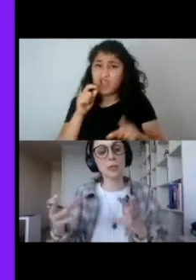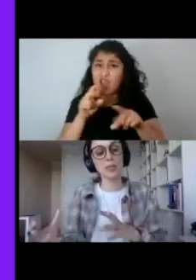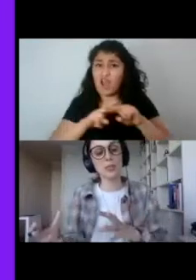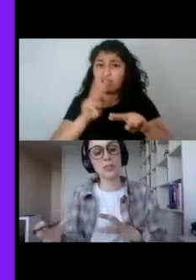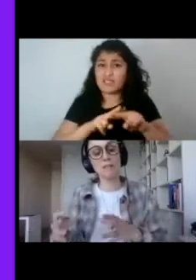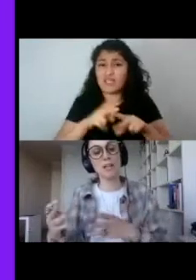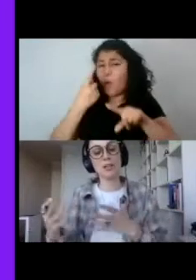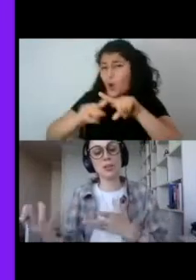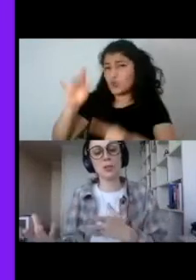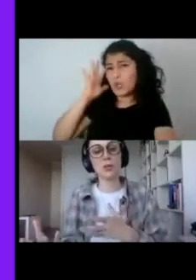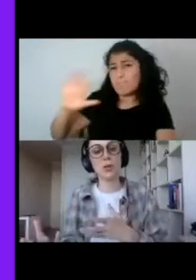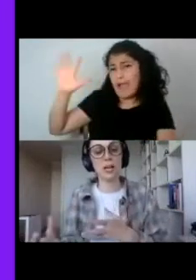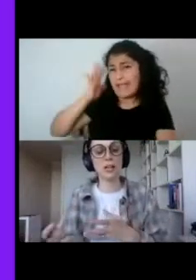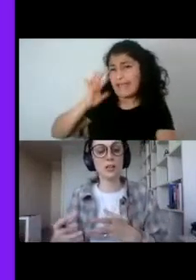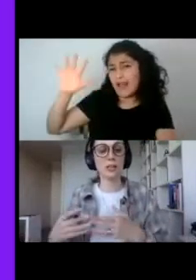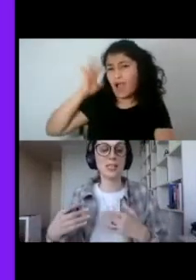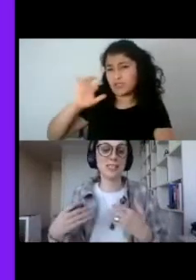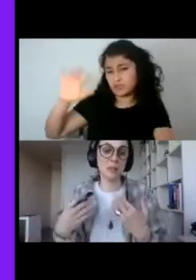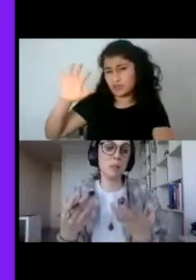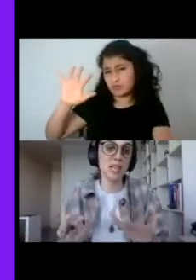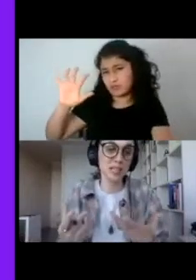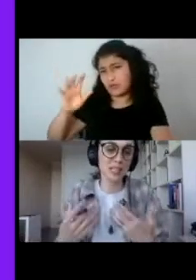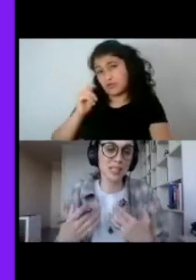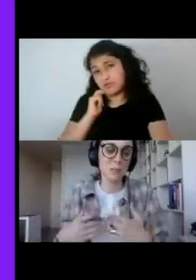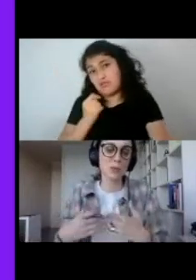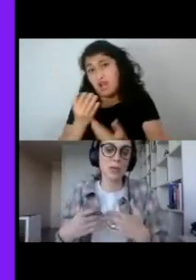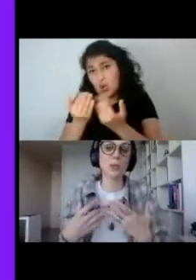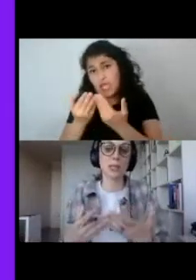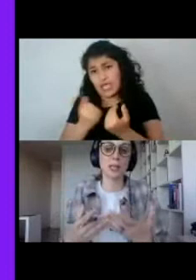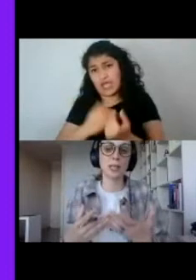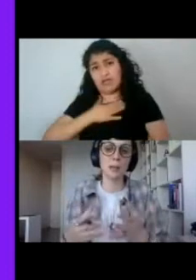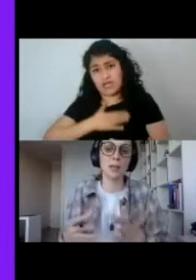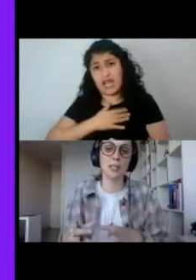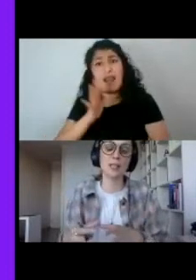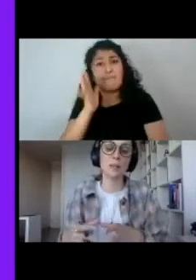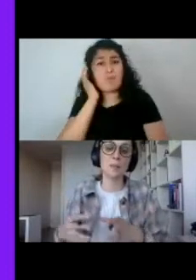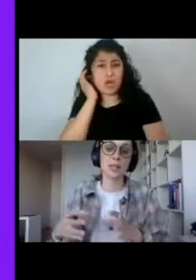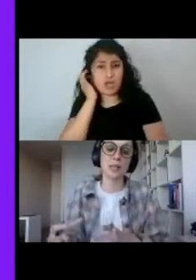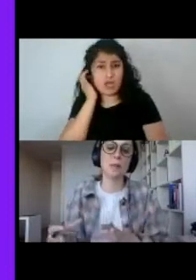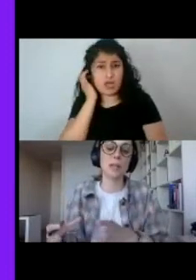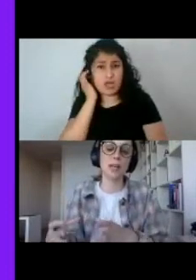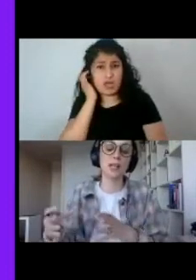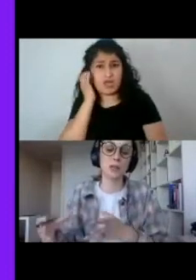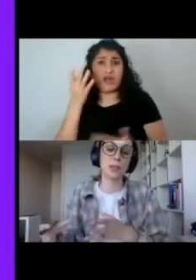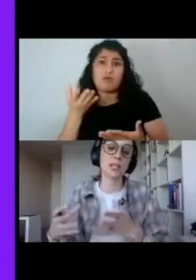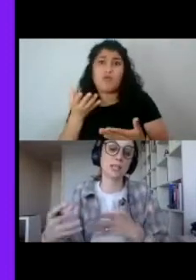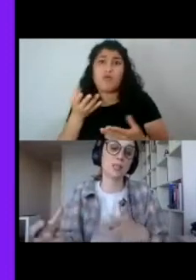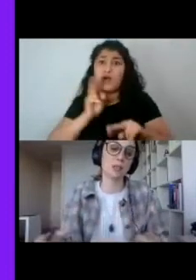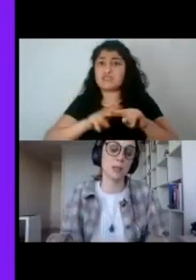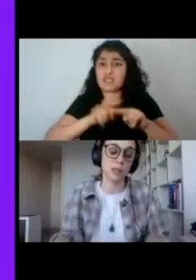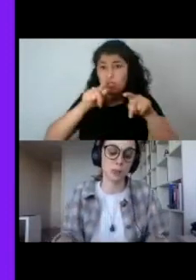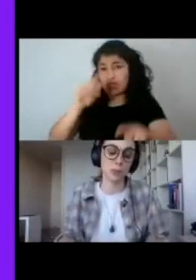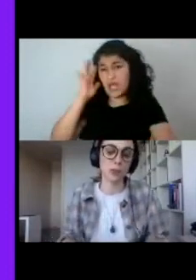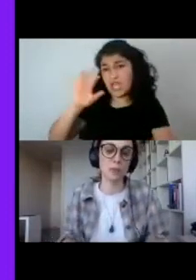imaginario que va en torno a lo que se espera que seamos las mujeres a partir de determinada ideología, en este